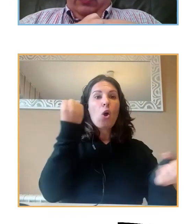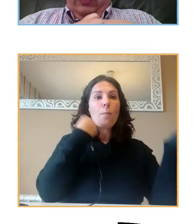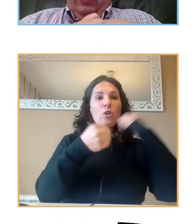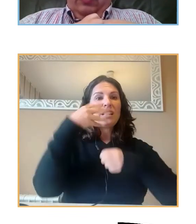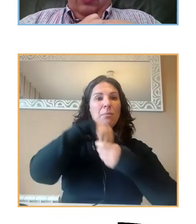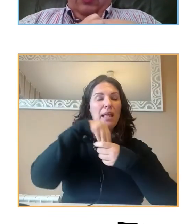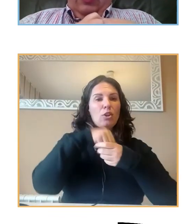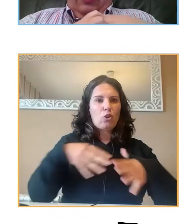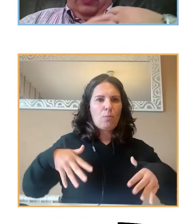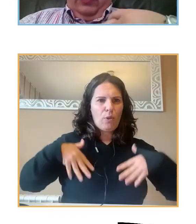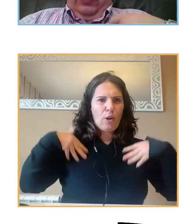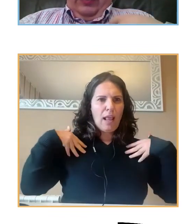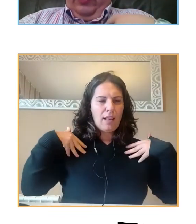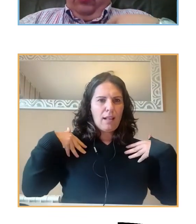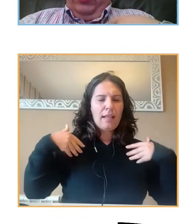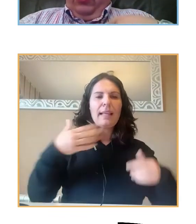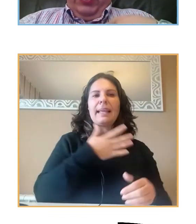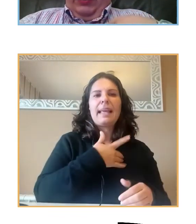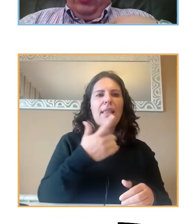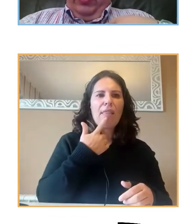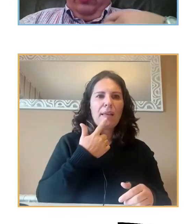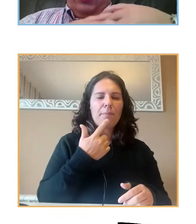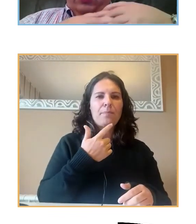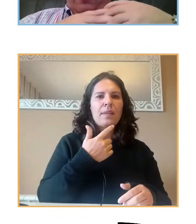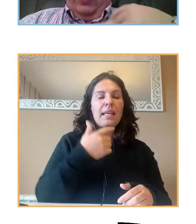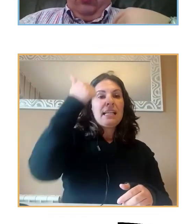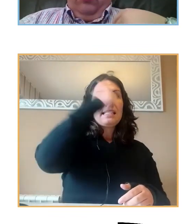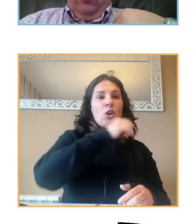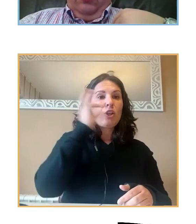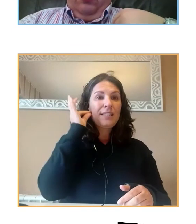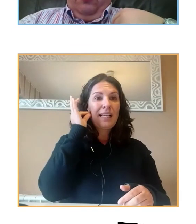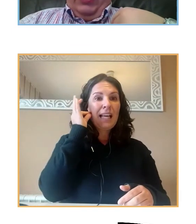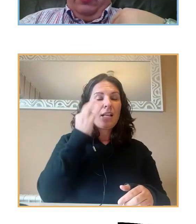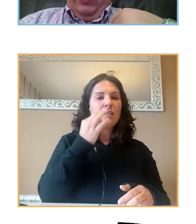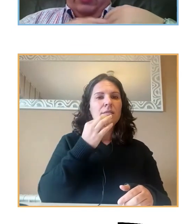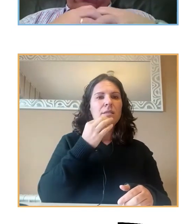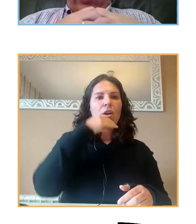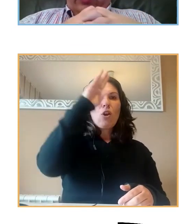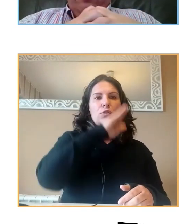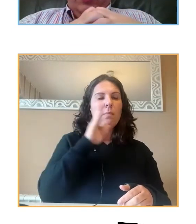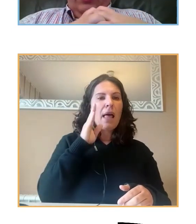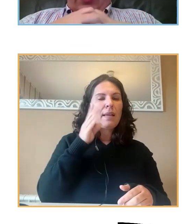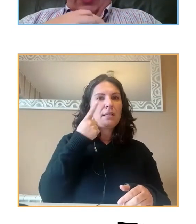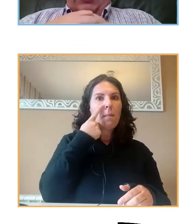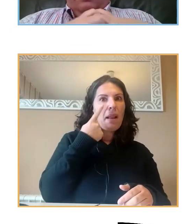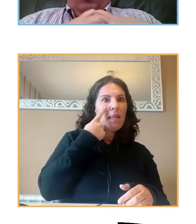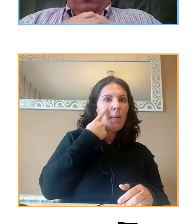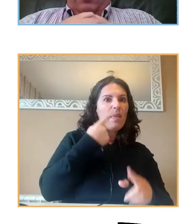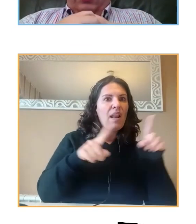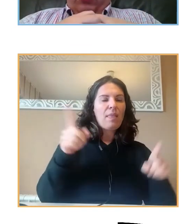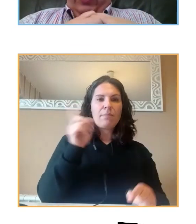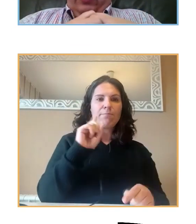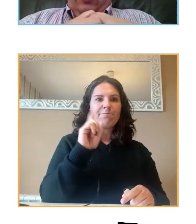emocional. Es decir, antes con chicos o chicas los padres no percibían esa diferencia. Aquí sí,